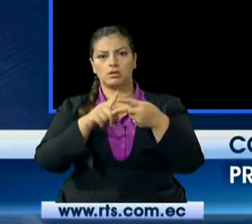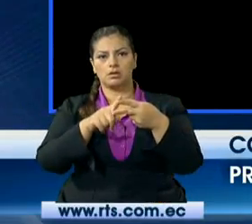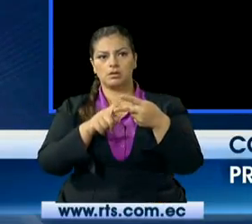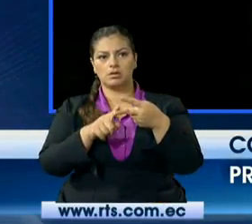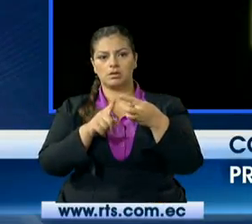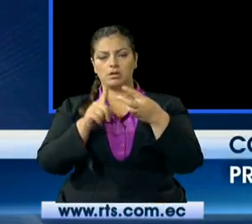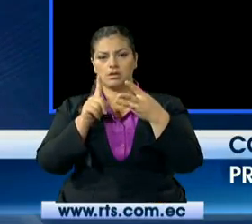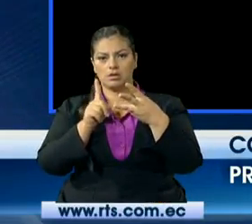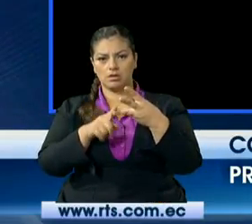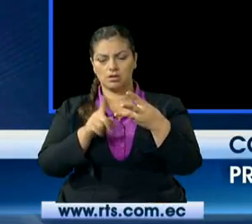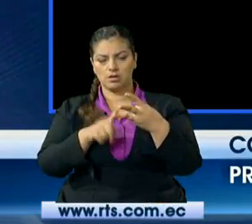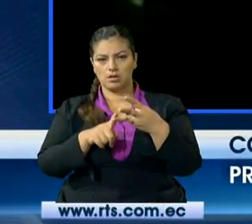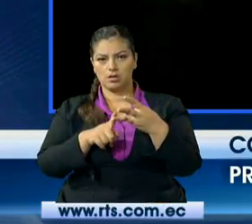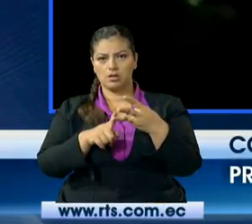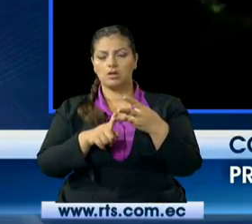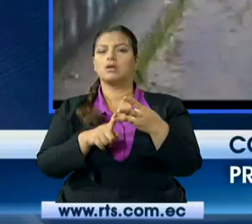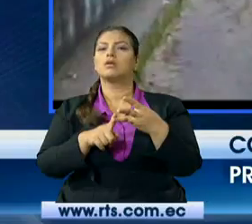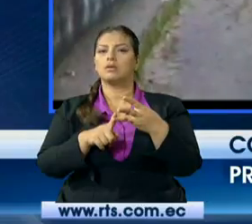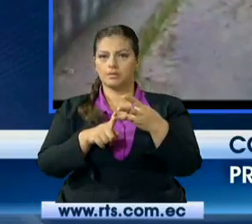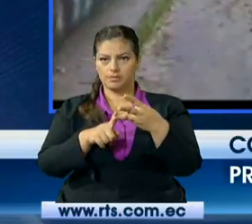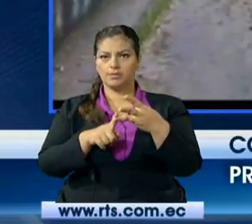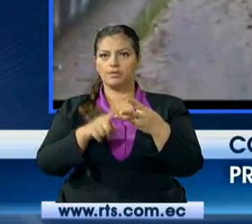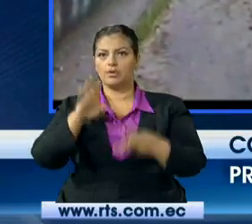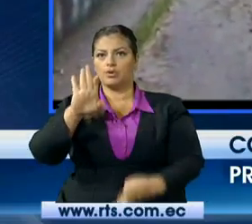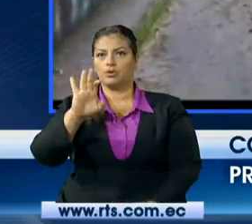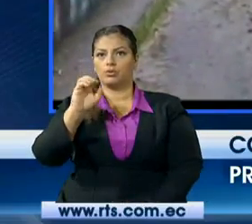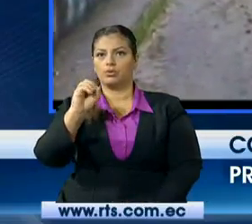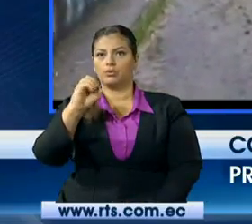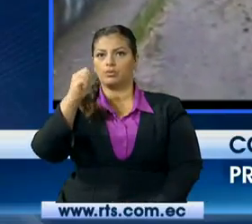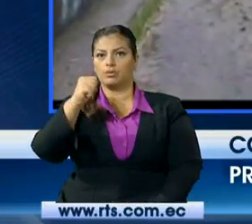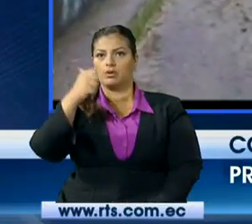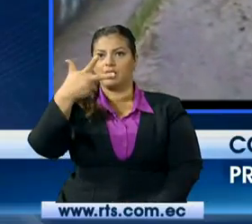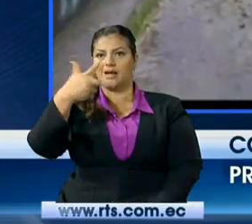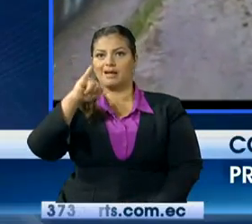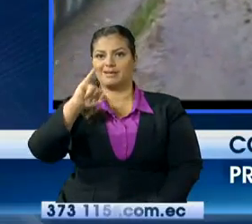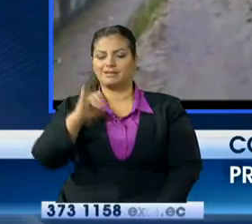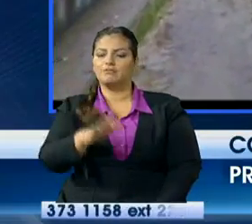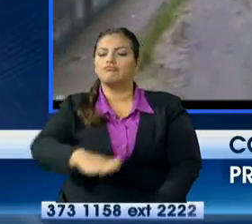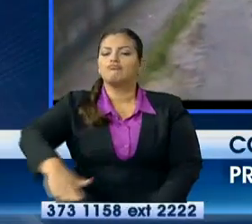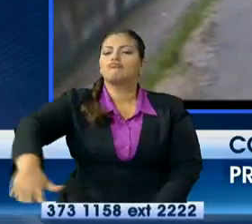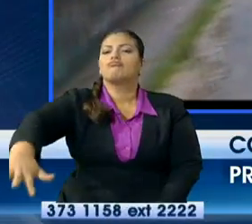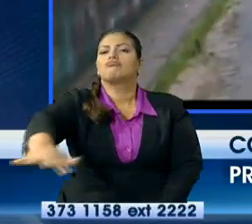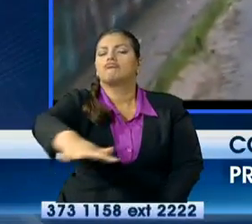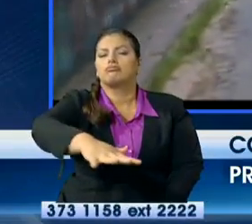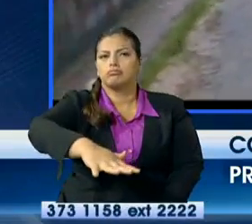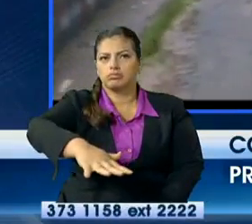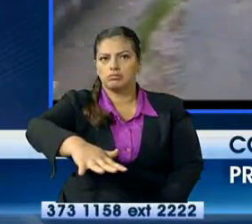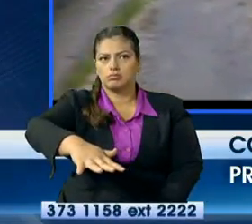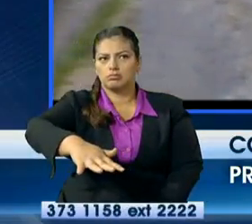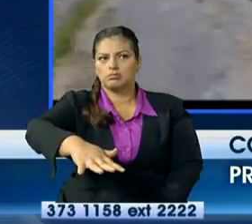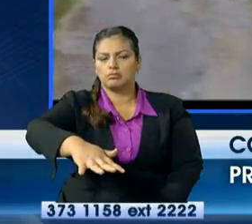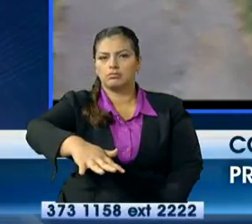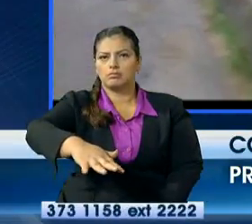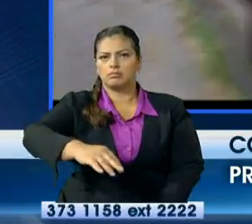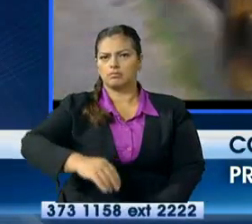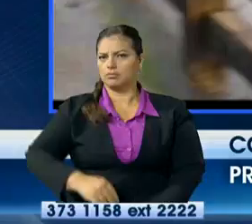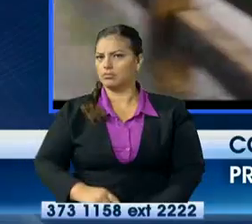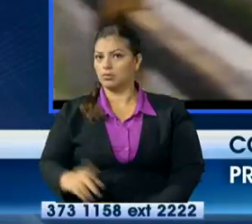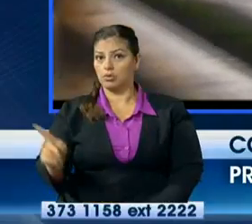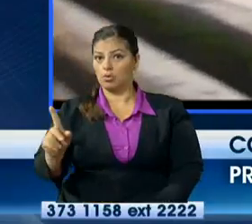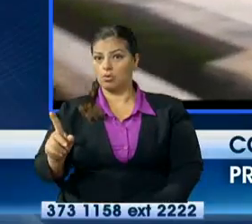poblaciones para abajo. Toachi es una de las poblaciones que ha sido... No, perdón.